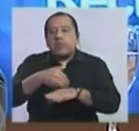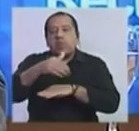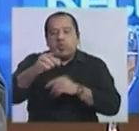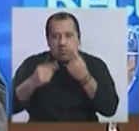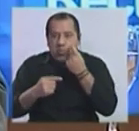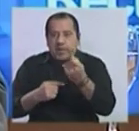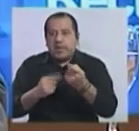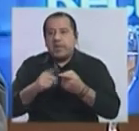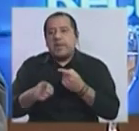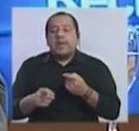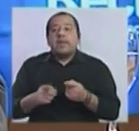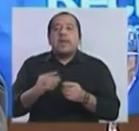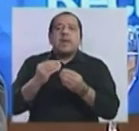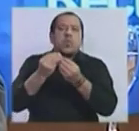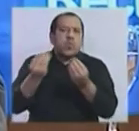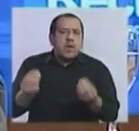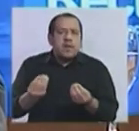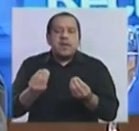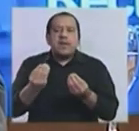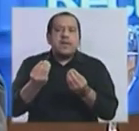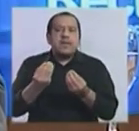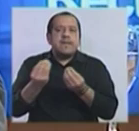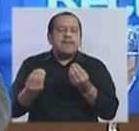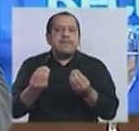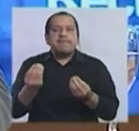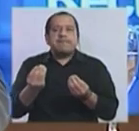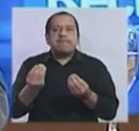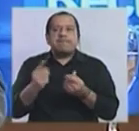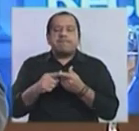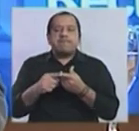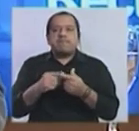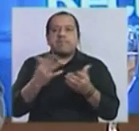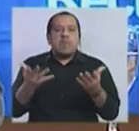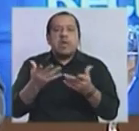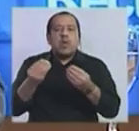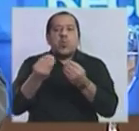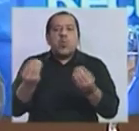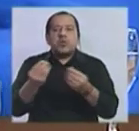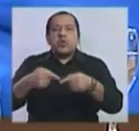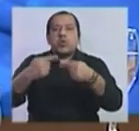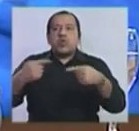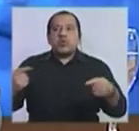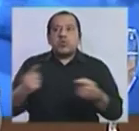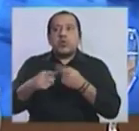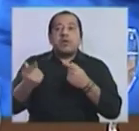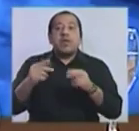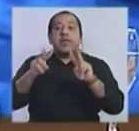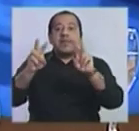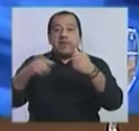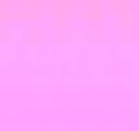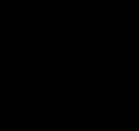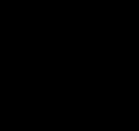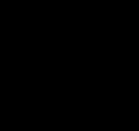con cuáles sean los elementos convocantes del Frente Amplio.